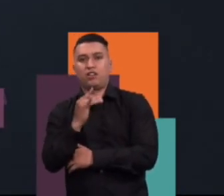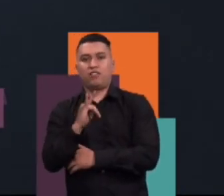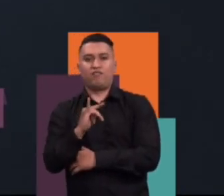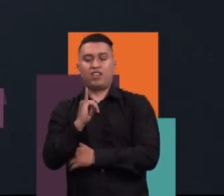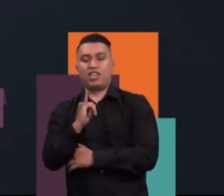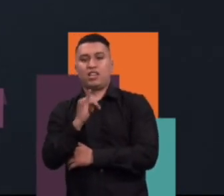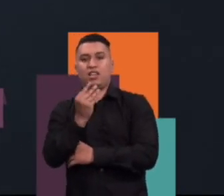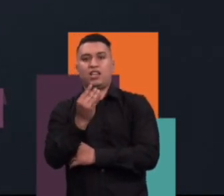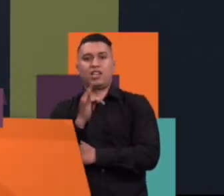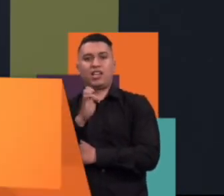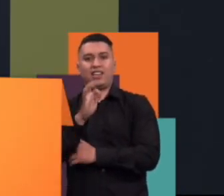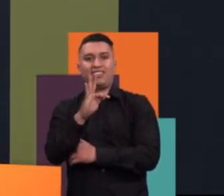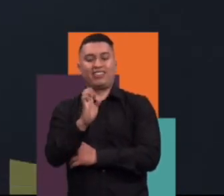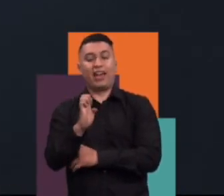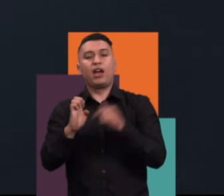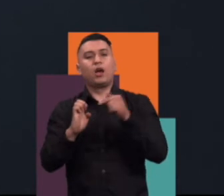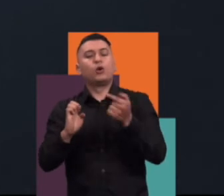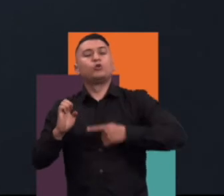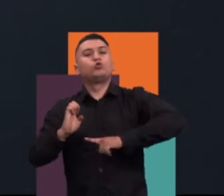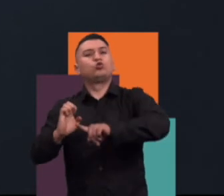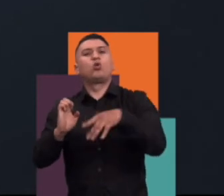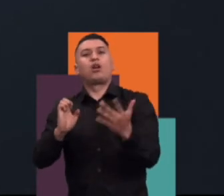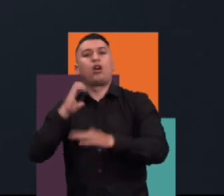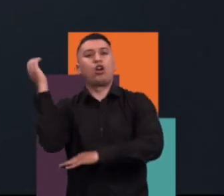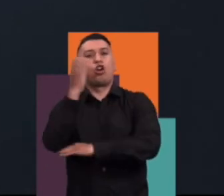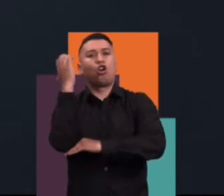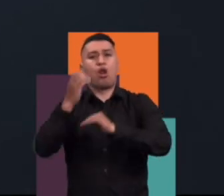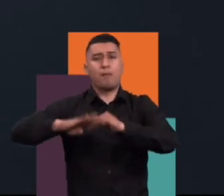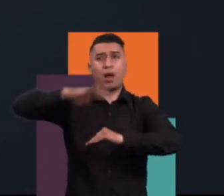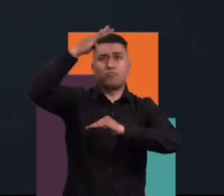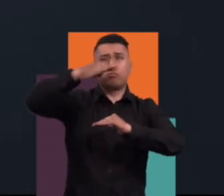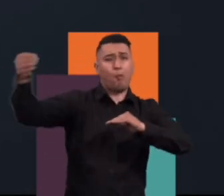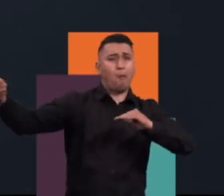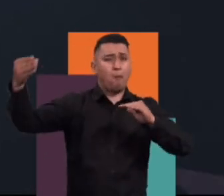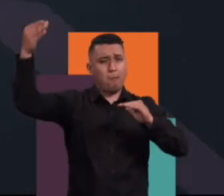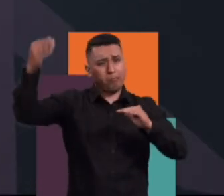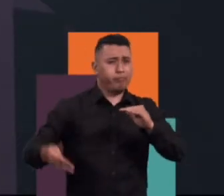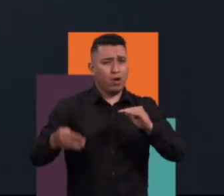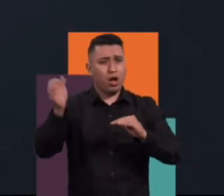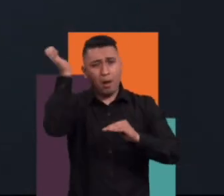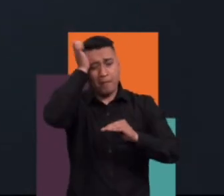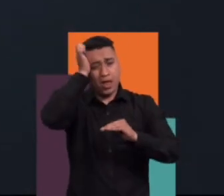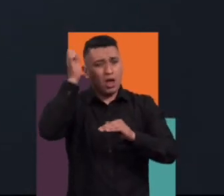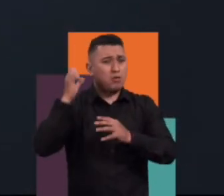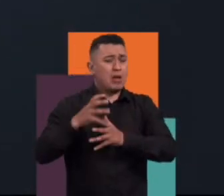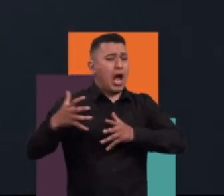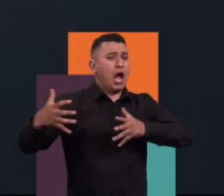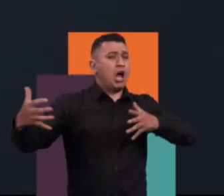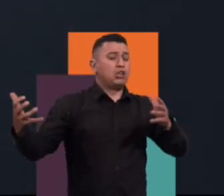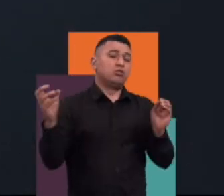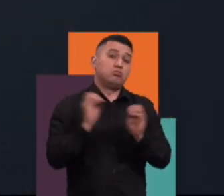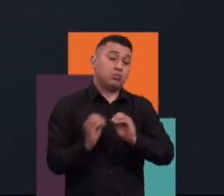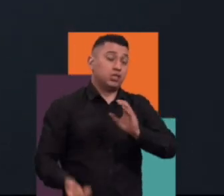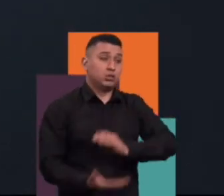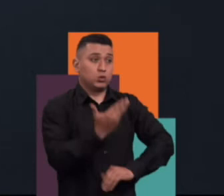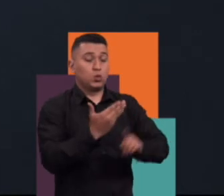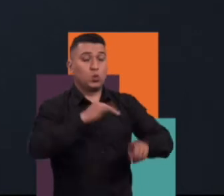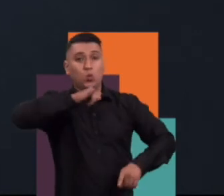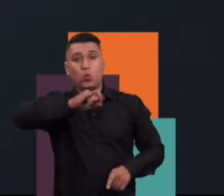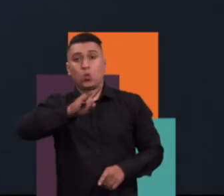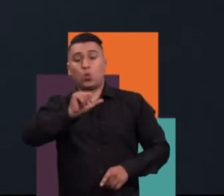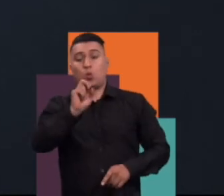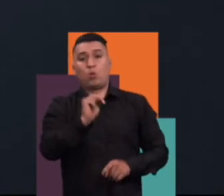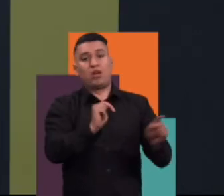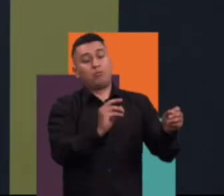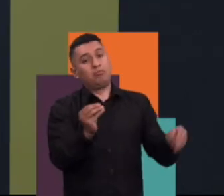también a la exploración científica, que nos habla la aventura. Entonces, yo lo dejaría por el momento en estos nuevos formatos que hay por ahí. Yo creo que Juan Pablo tiene más